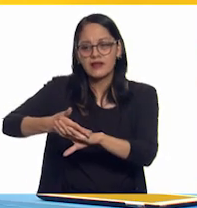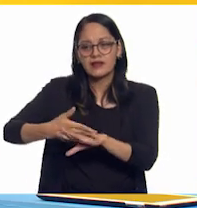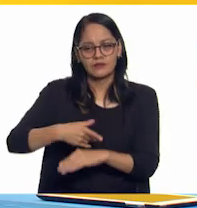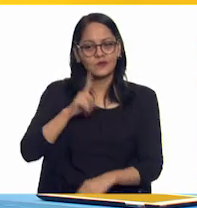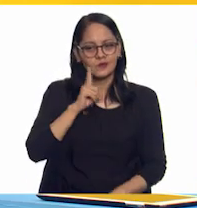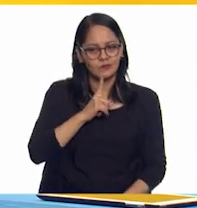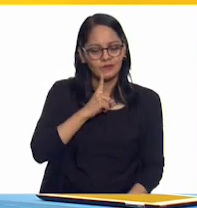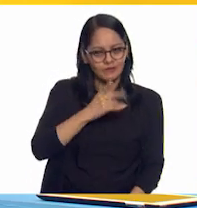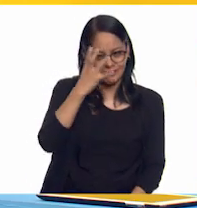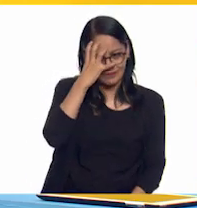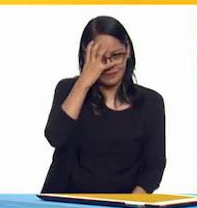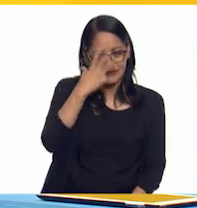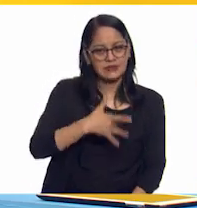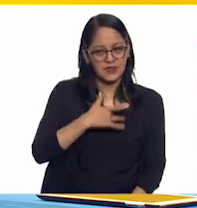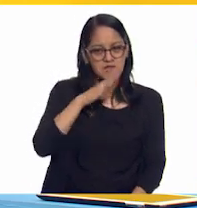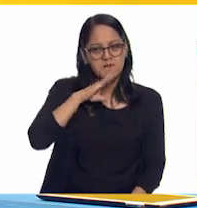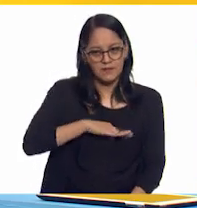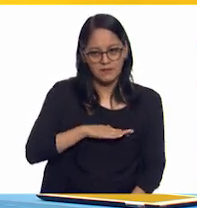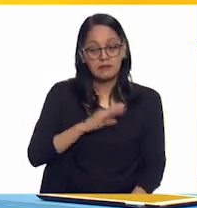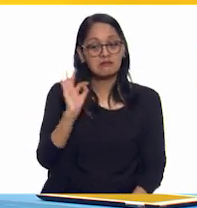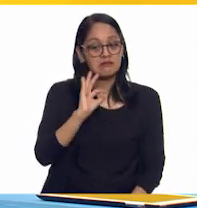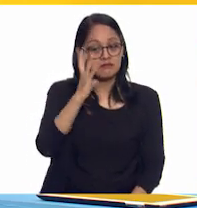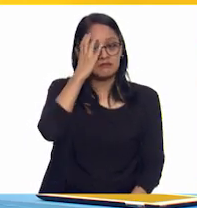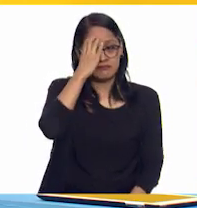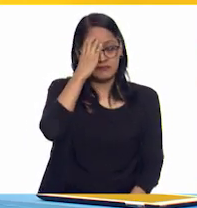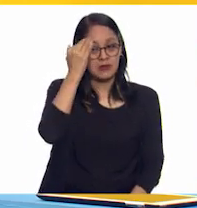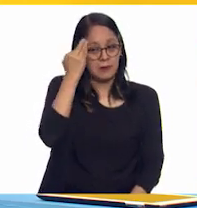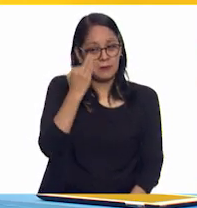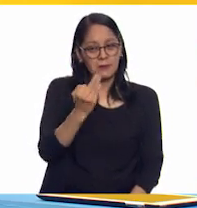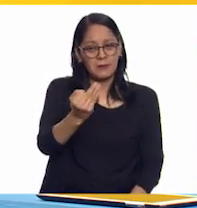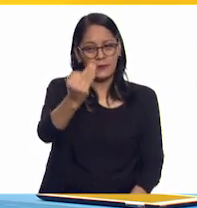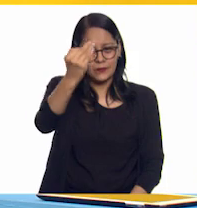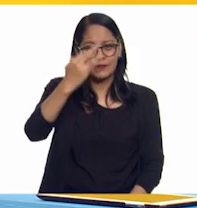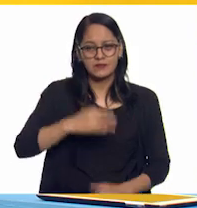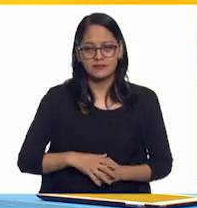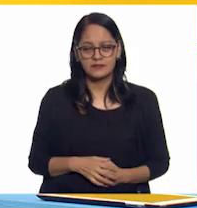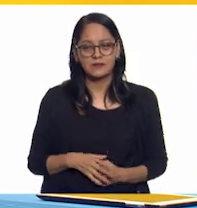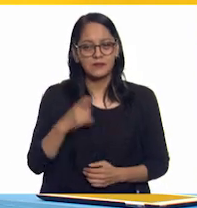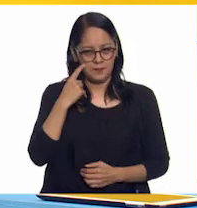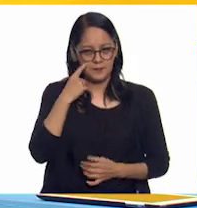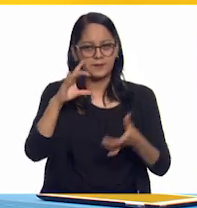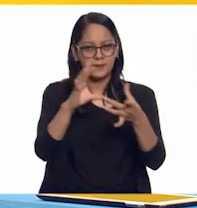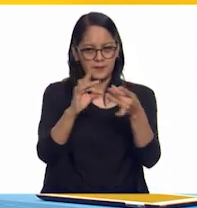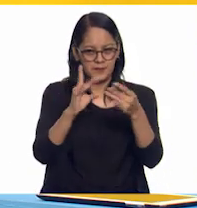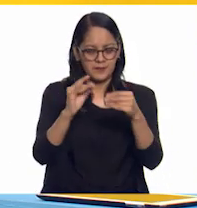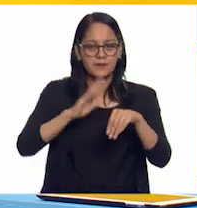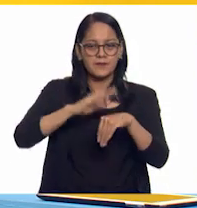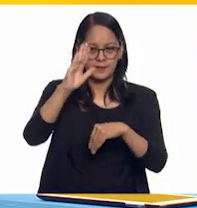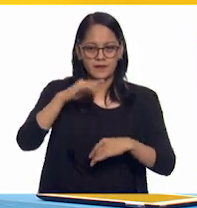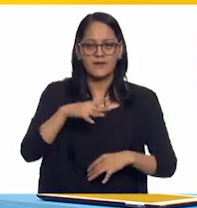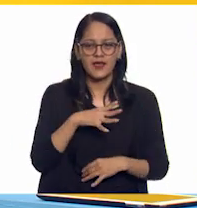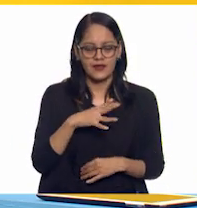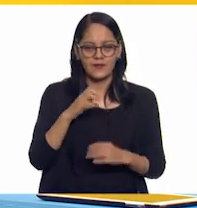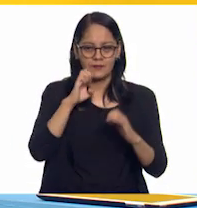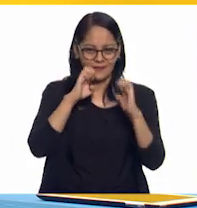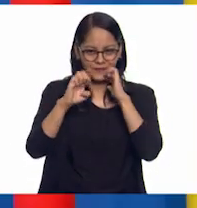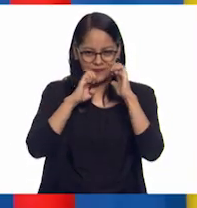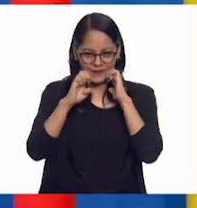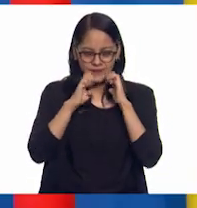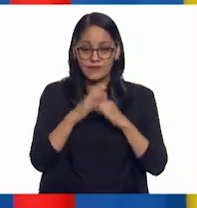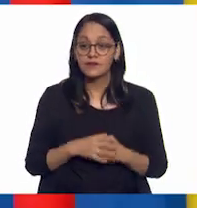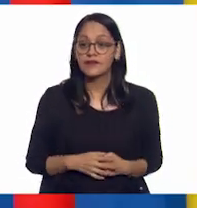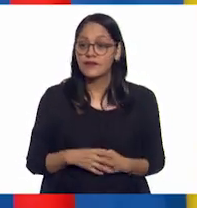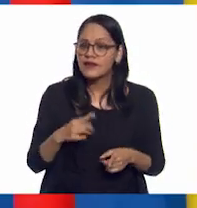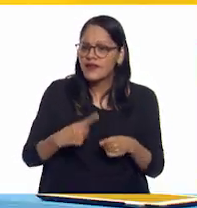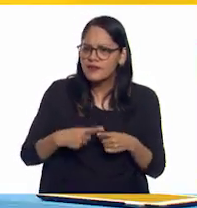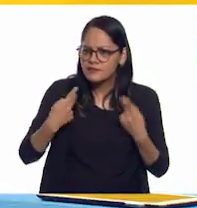la vergüenza le duró mucho tiempo. De hecho, para hablar un poco más de esto, tenemos una entrevista. ¿Con un